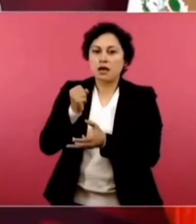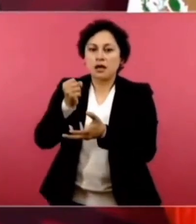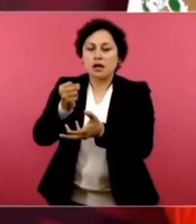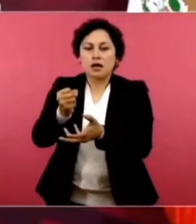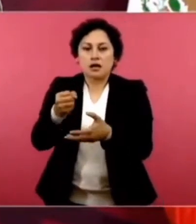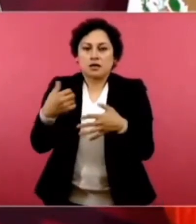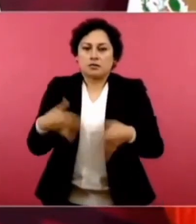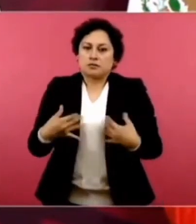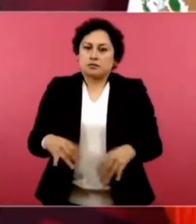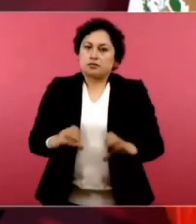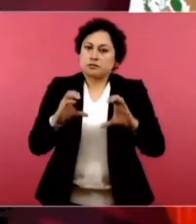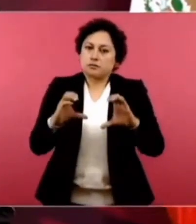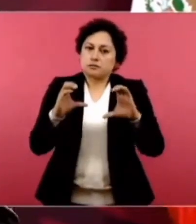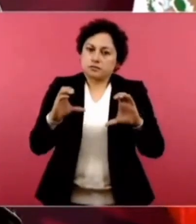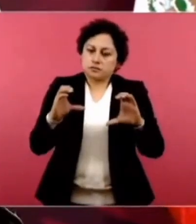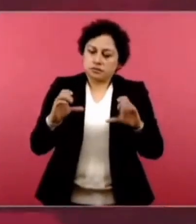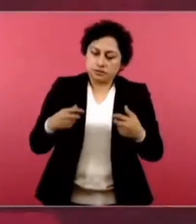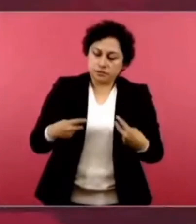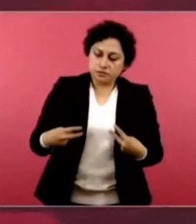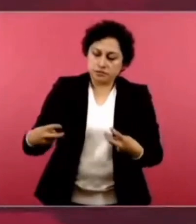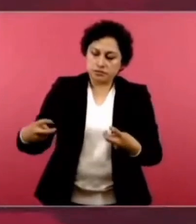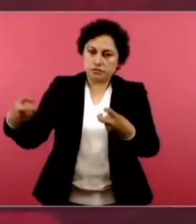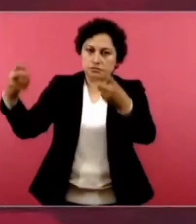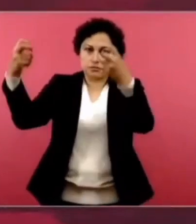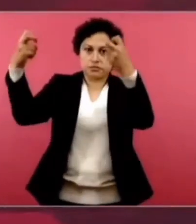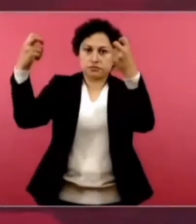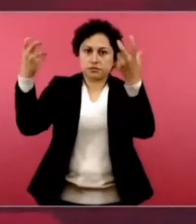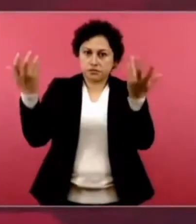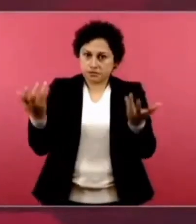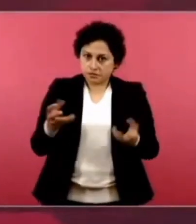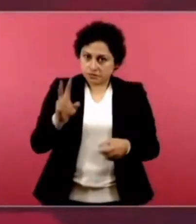uno riesgo de perder la cartera.